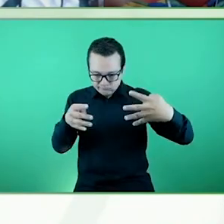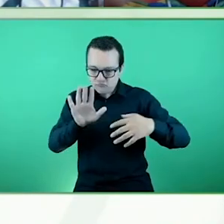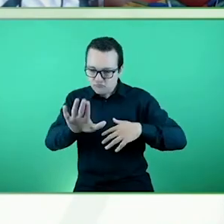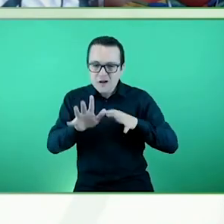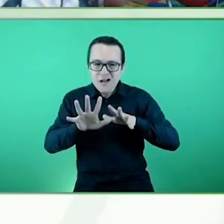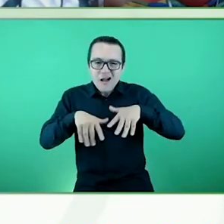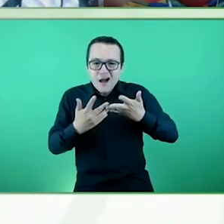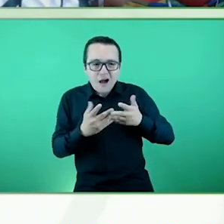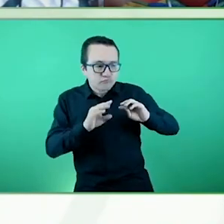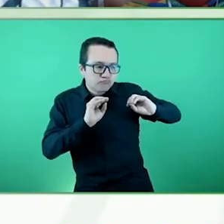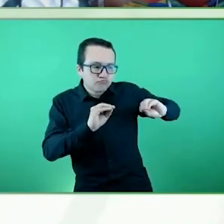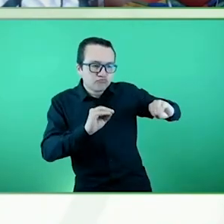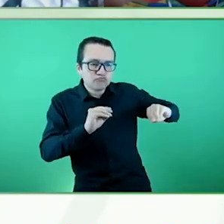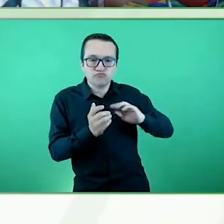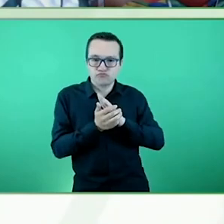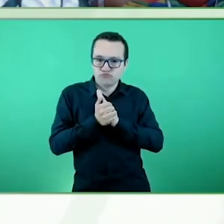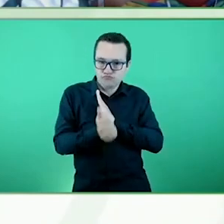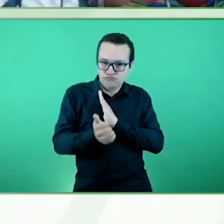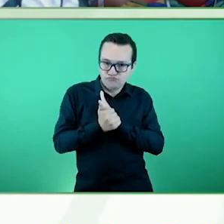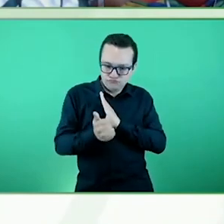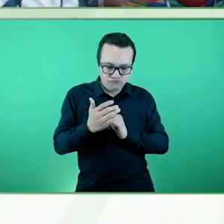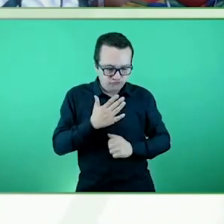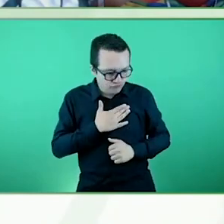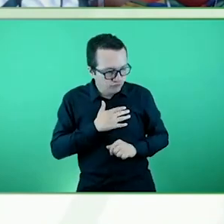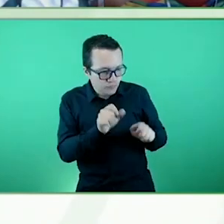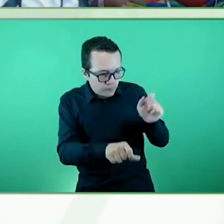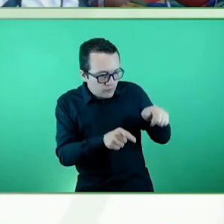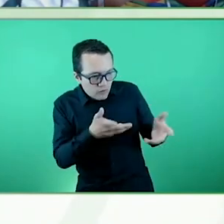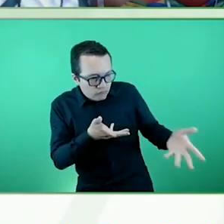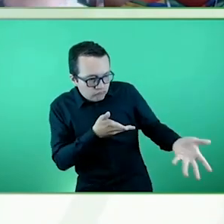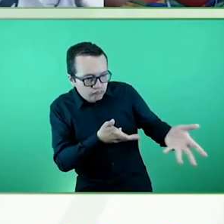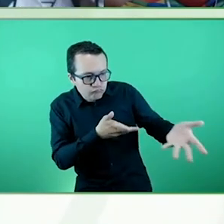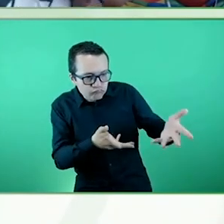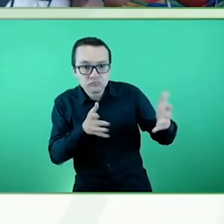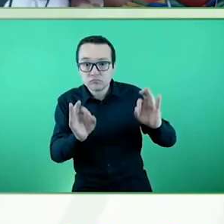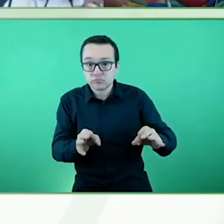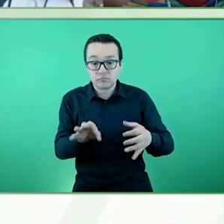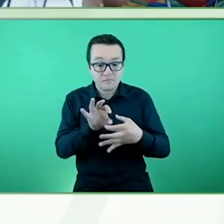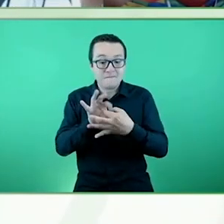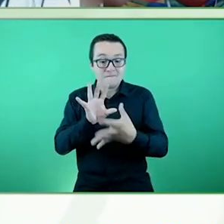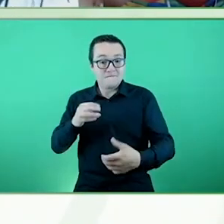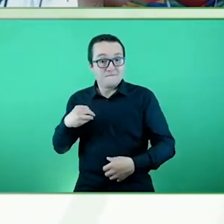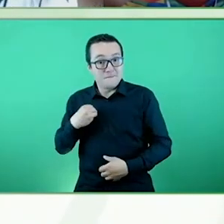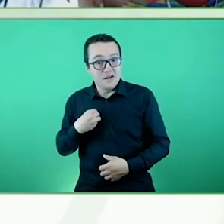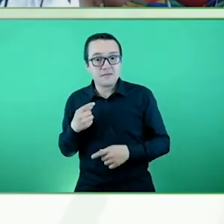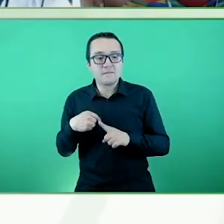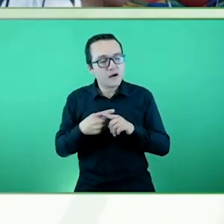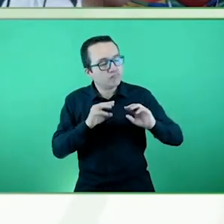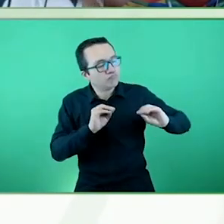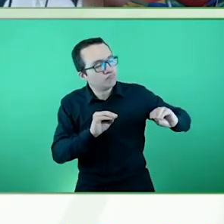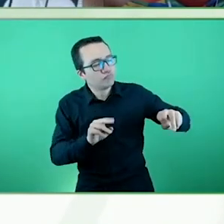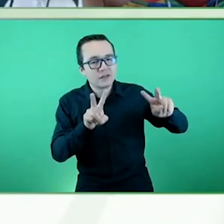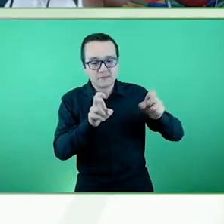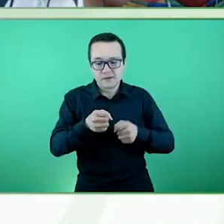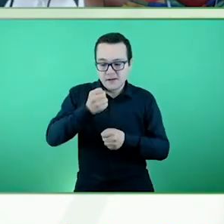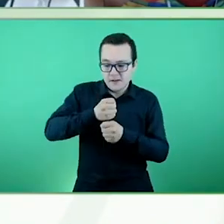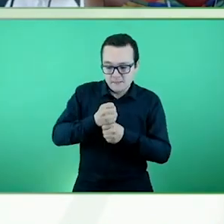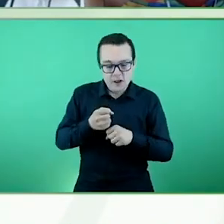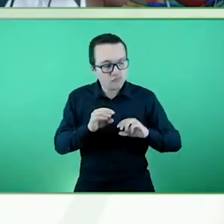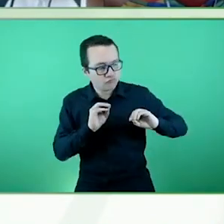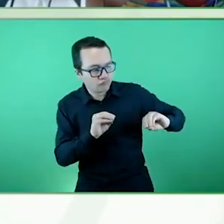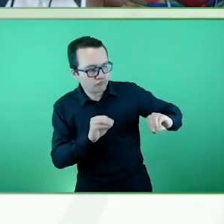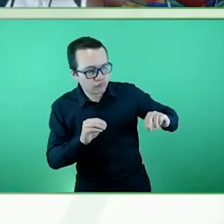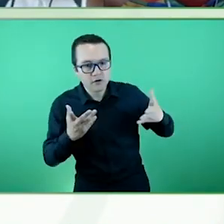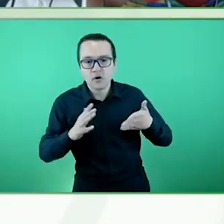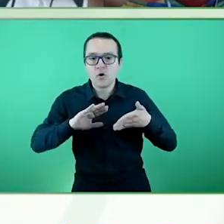sino también en formación para el empleo y la vida social y comunitaria. Creo que